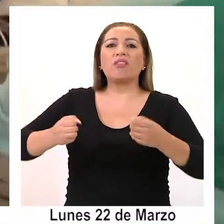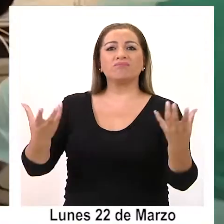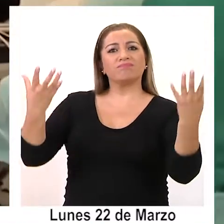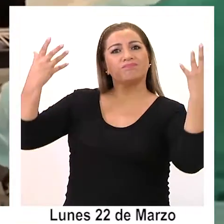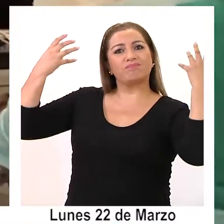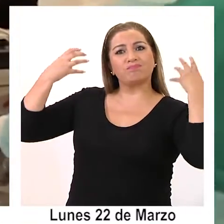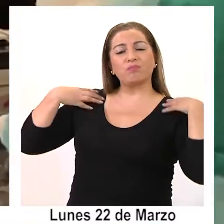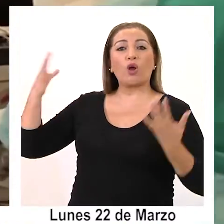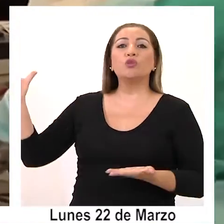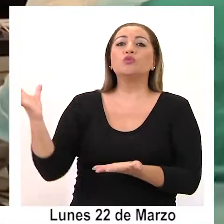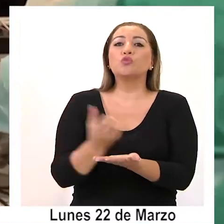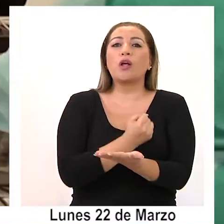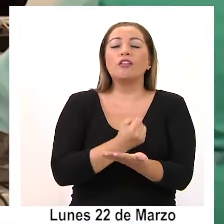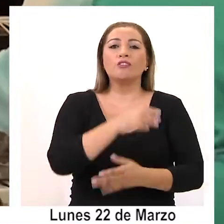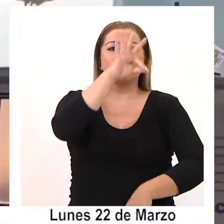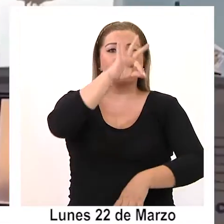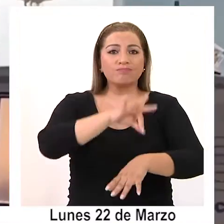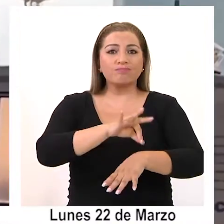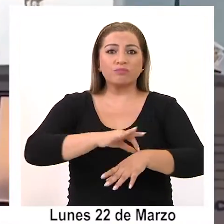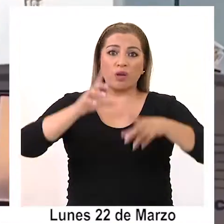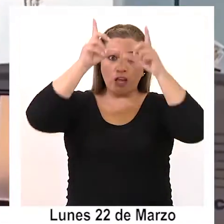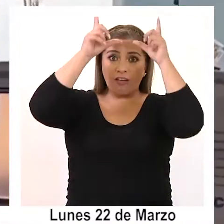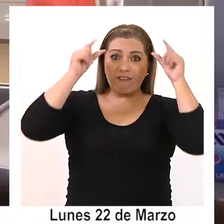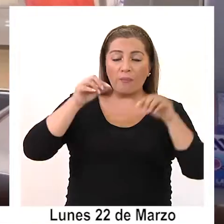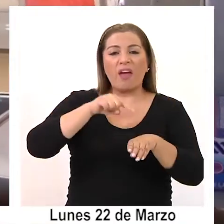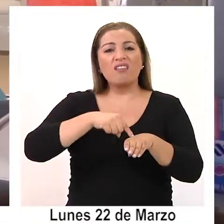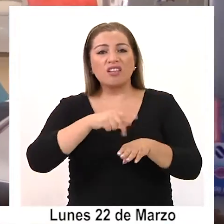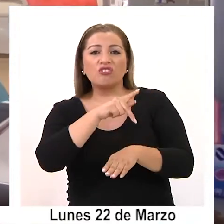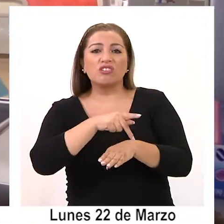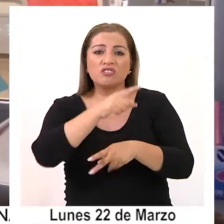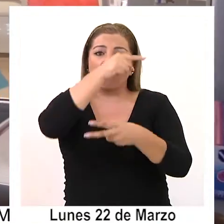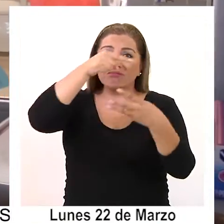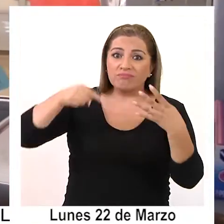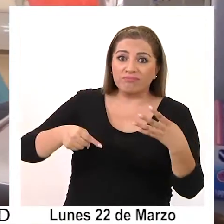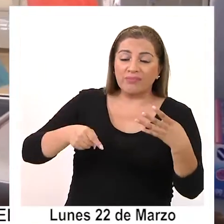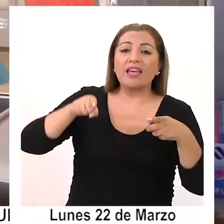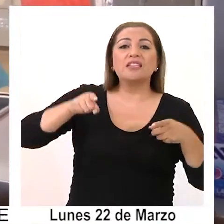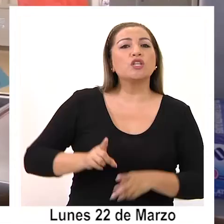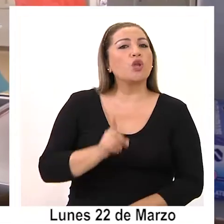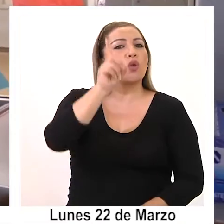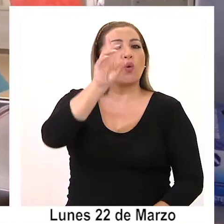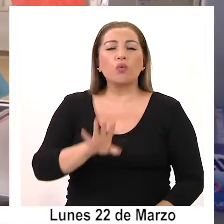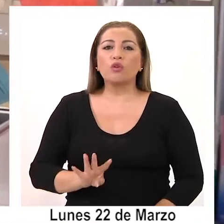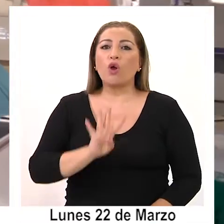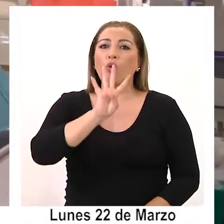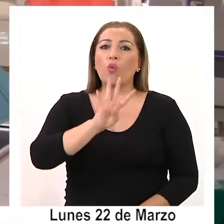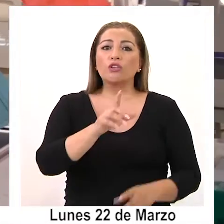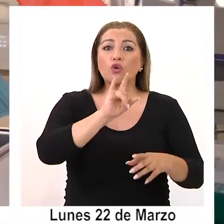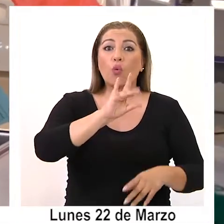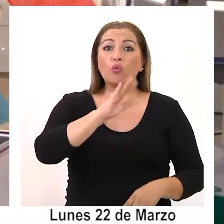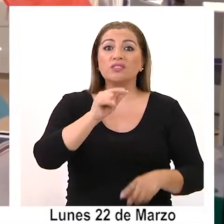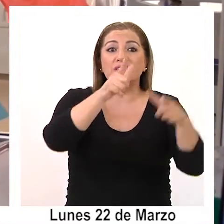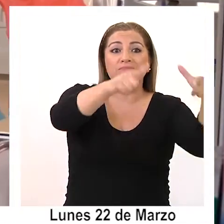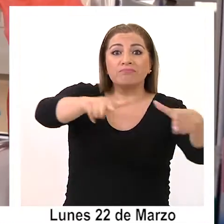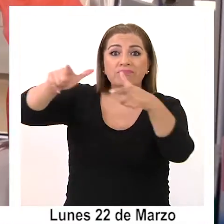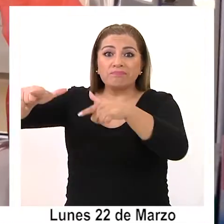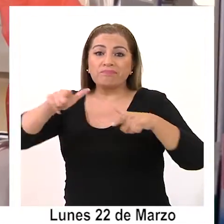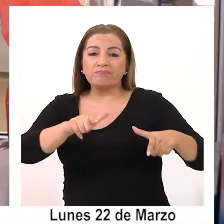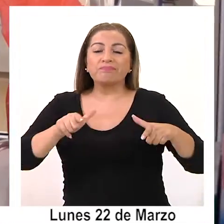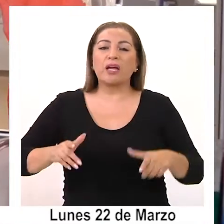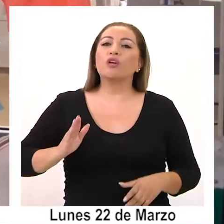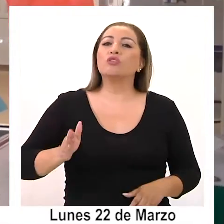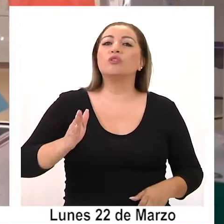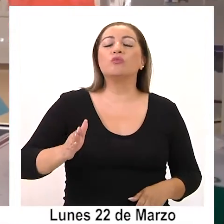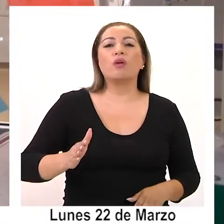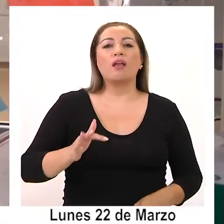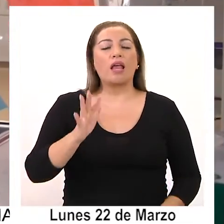cargo de las remuneraciones de este personal de salud, que sería la única manera de mantener a estas cuatro unidades UCI más allá